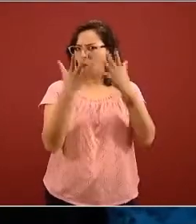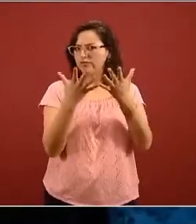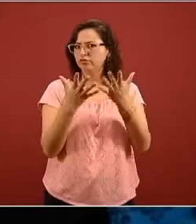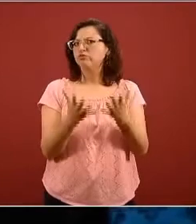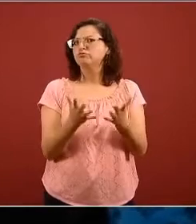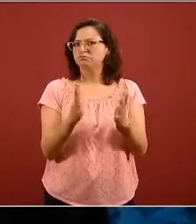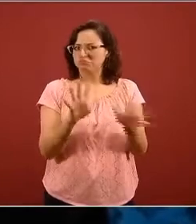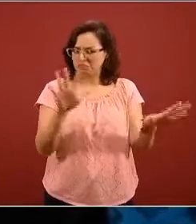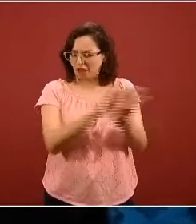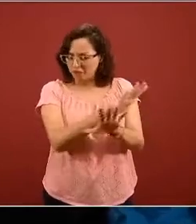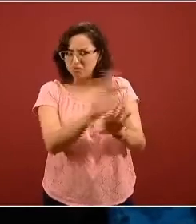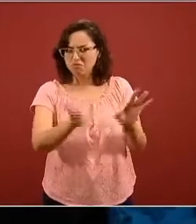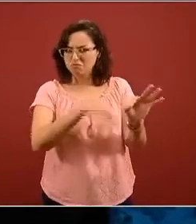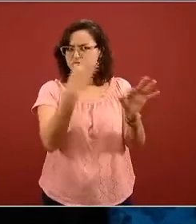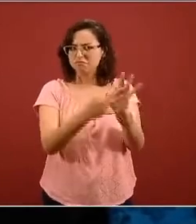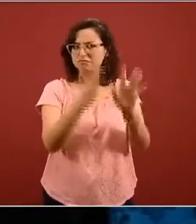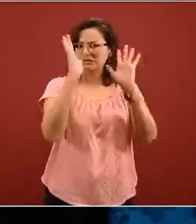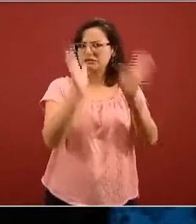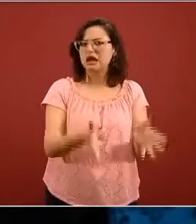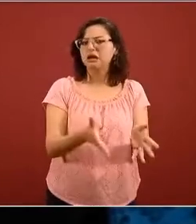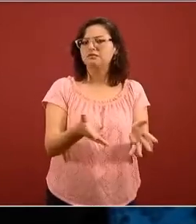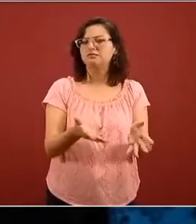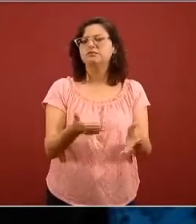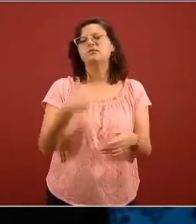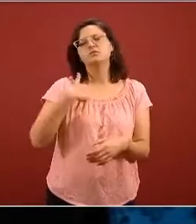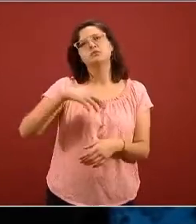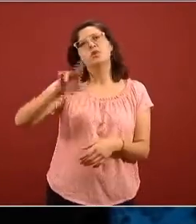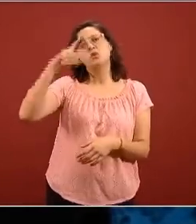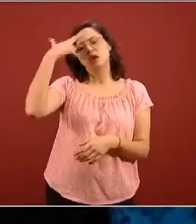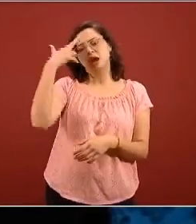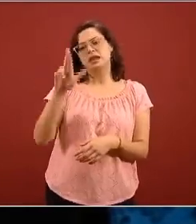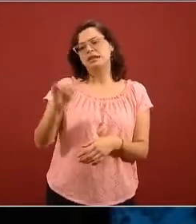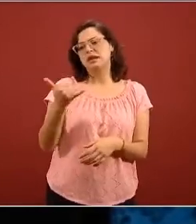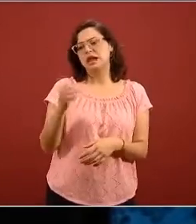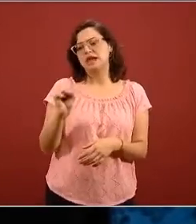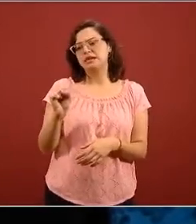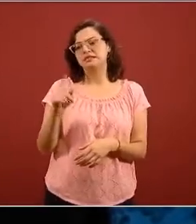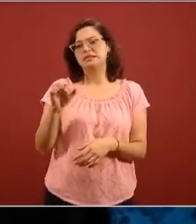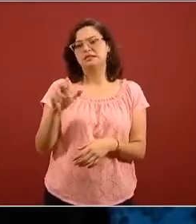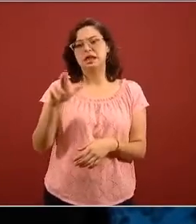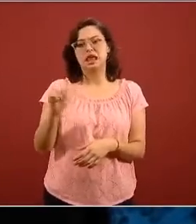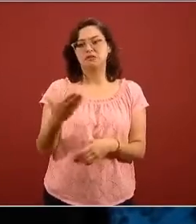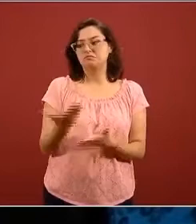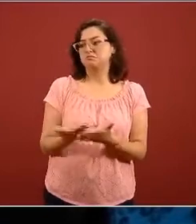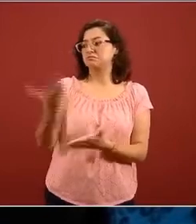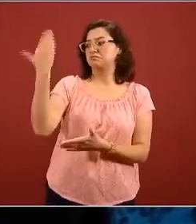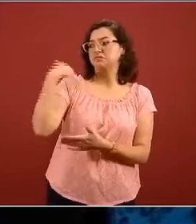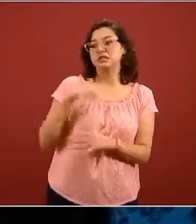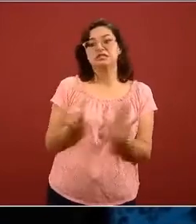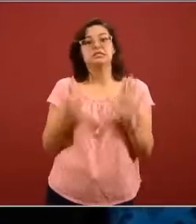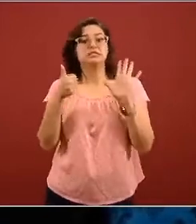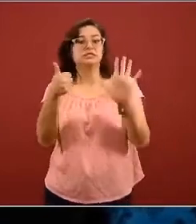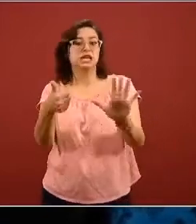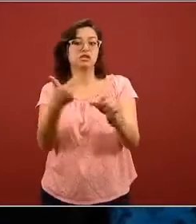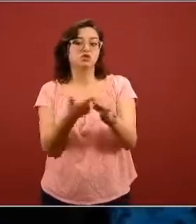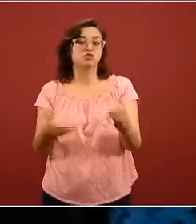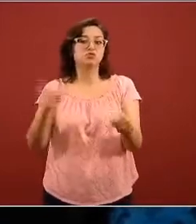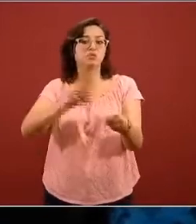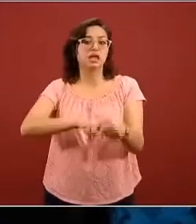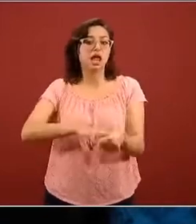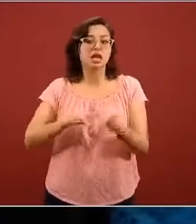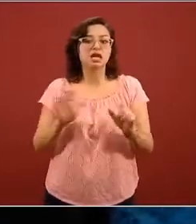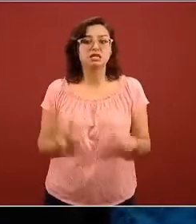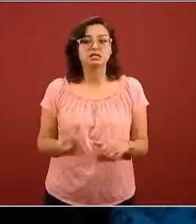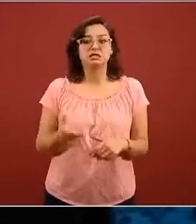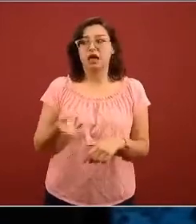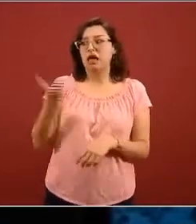reconvertidos recuerdo que Reyes Terán había dicho que eran seis hace unas tres semanas entonces